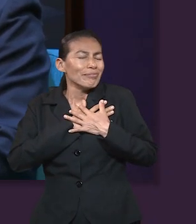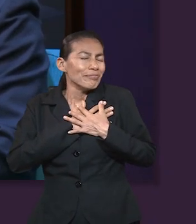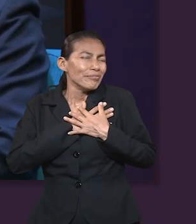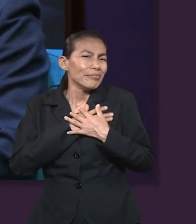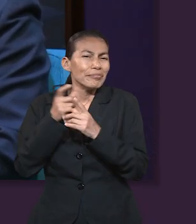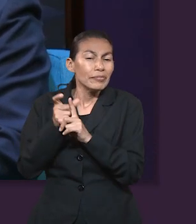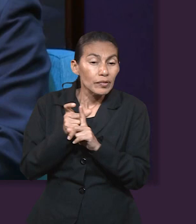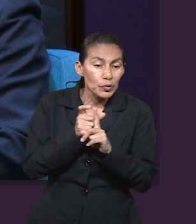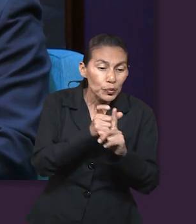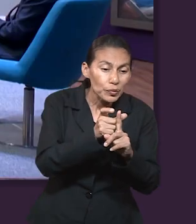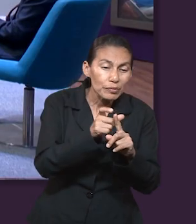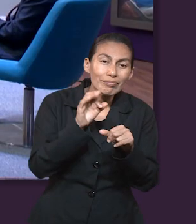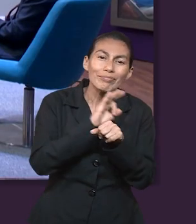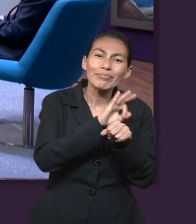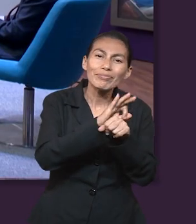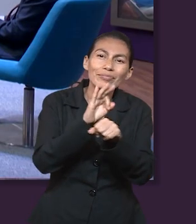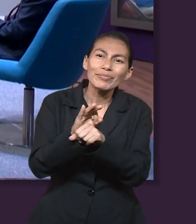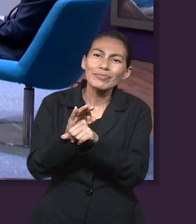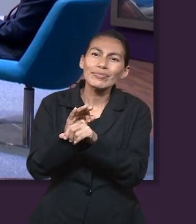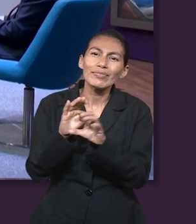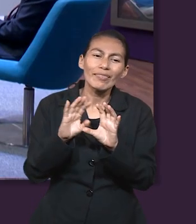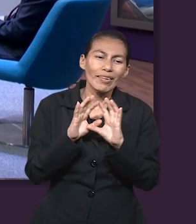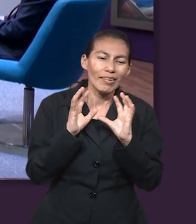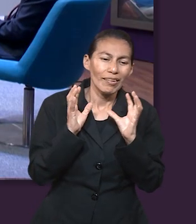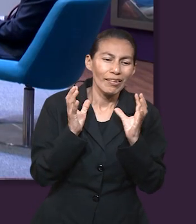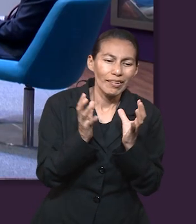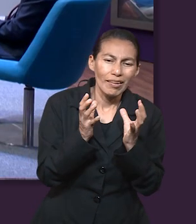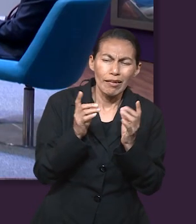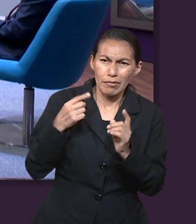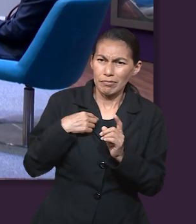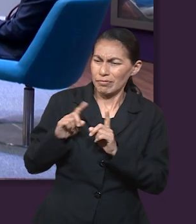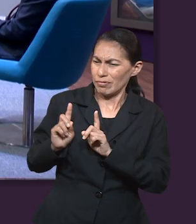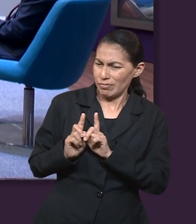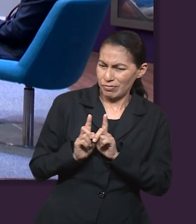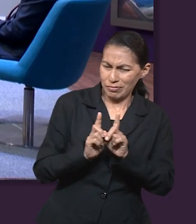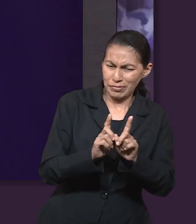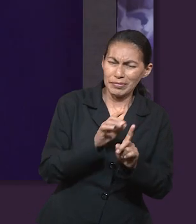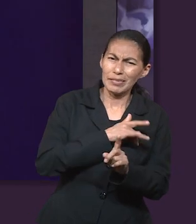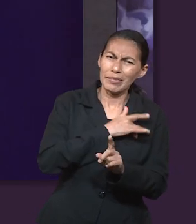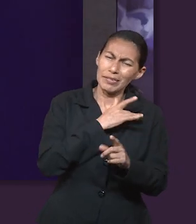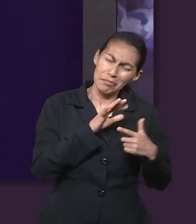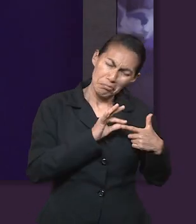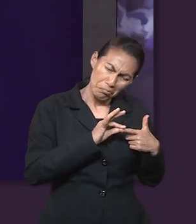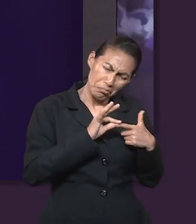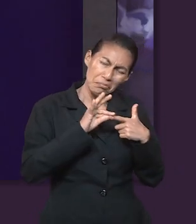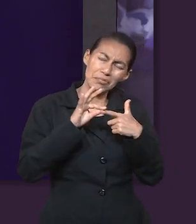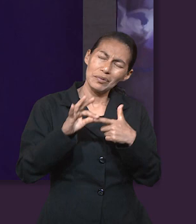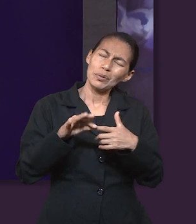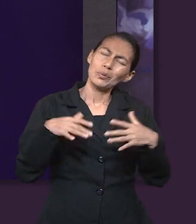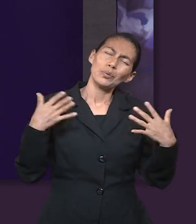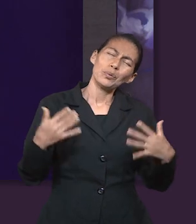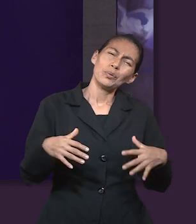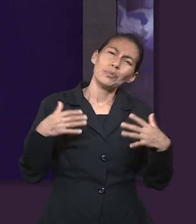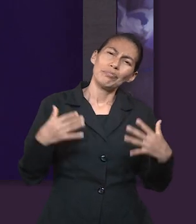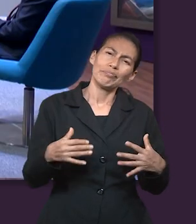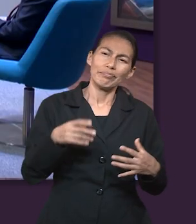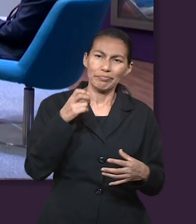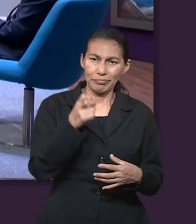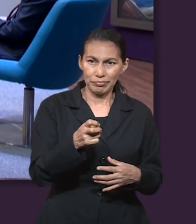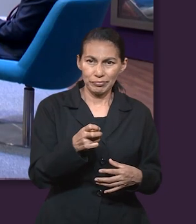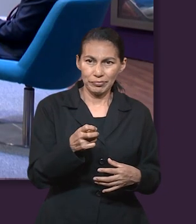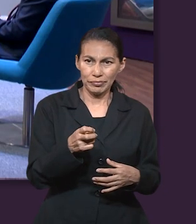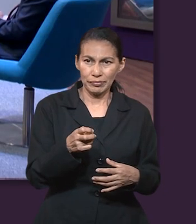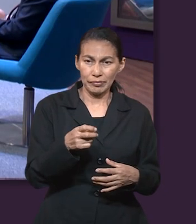me ama, me cuida, me protege, me siento acompañado, me siento guiado. Entonces,